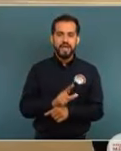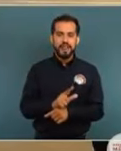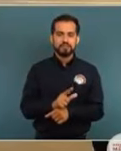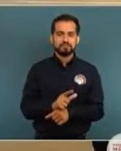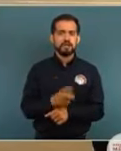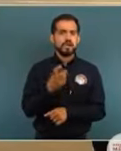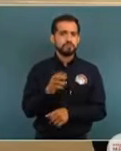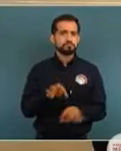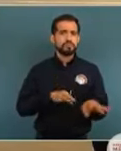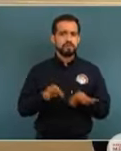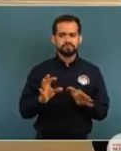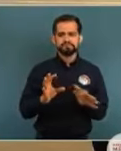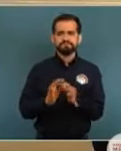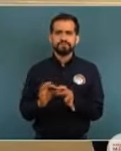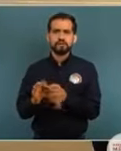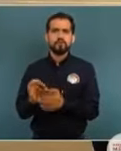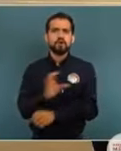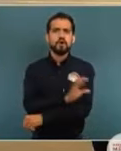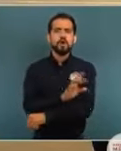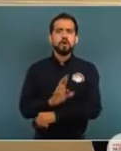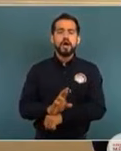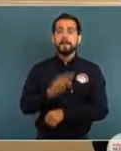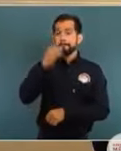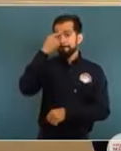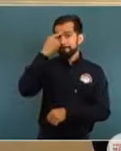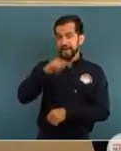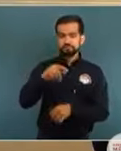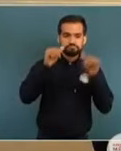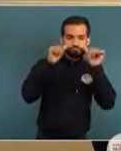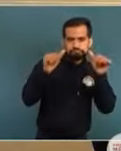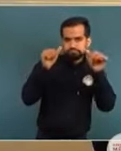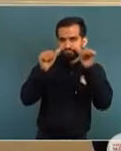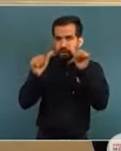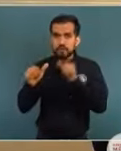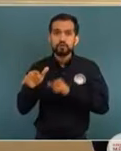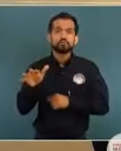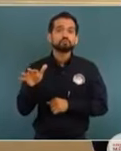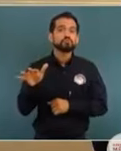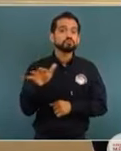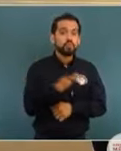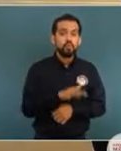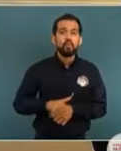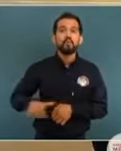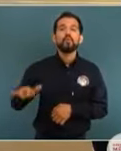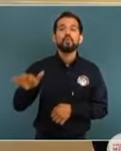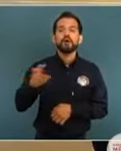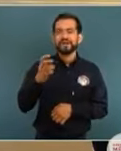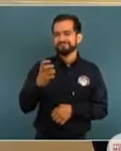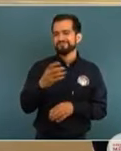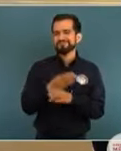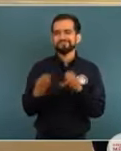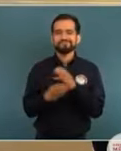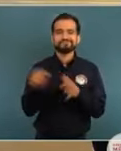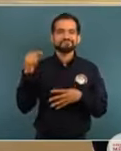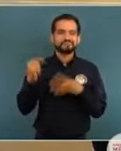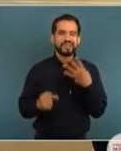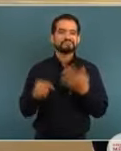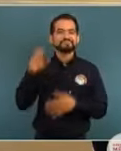Nacional, un trabajo conjunto y coordinado para atender toda la parte delictiva.